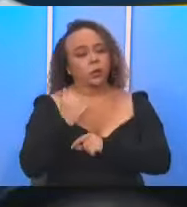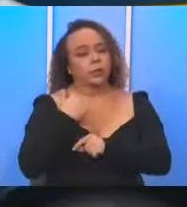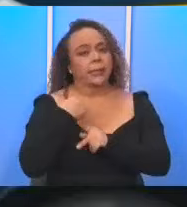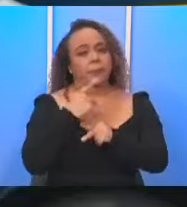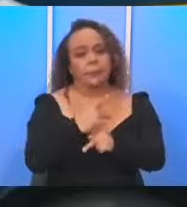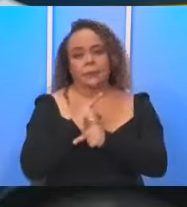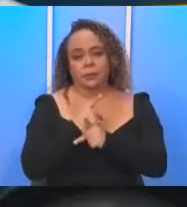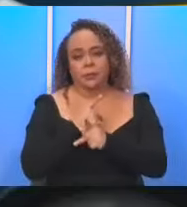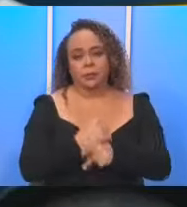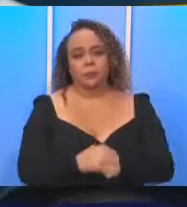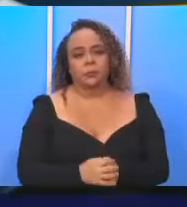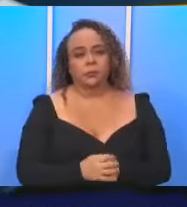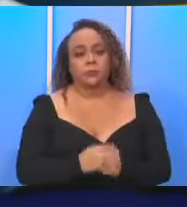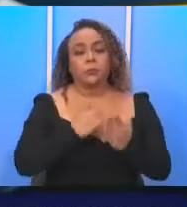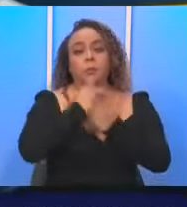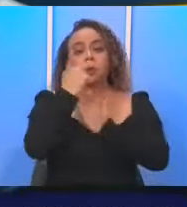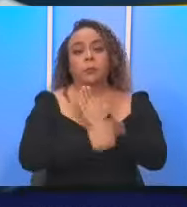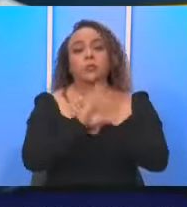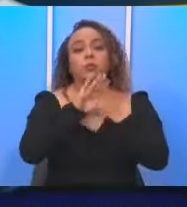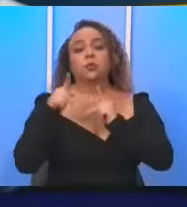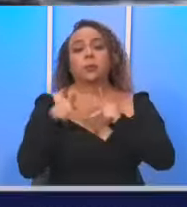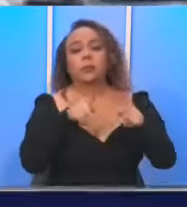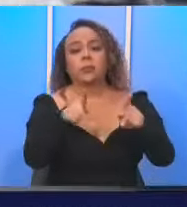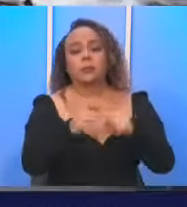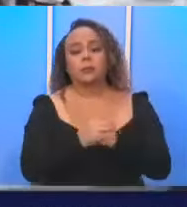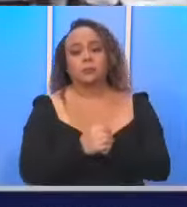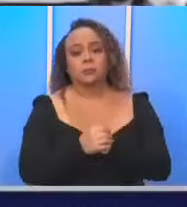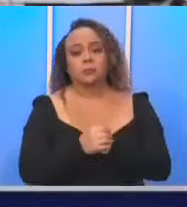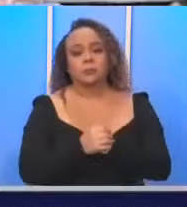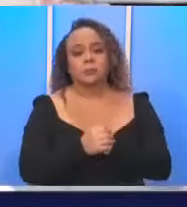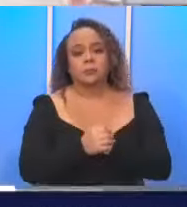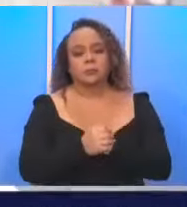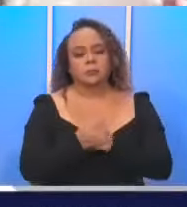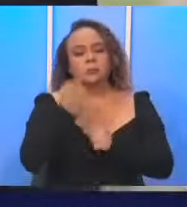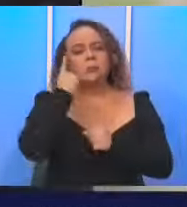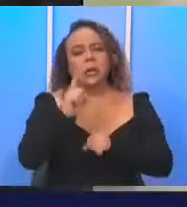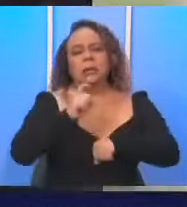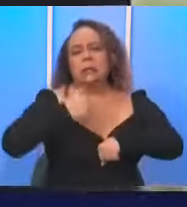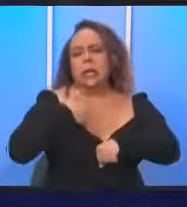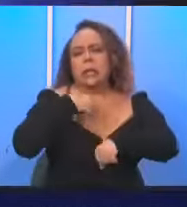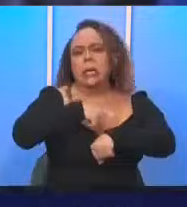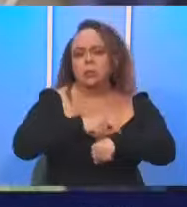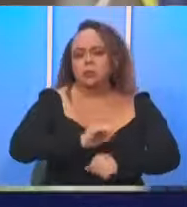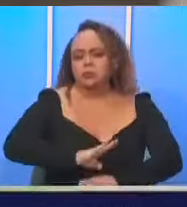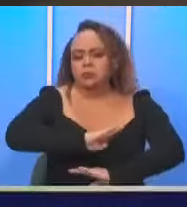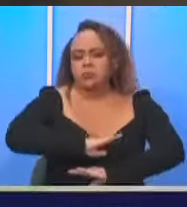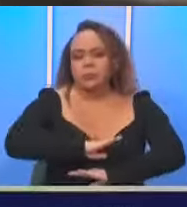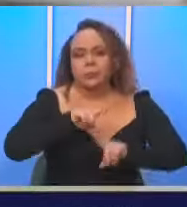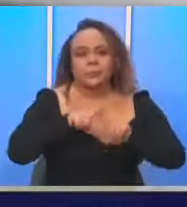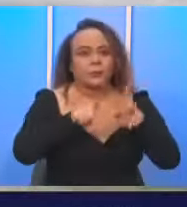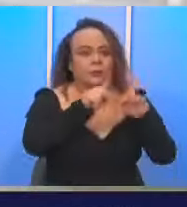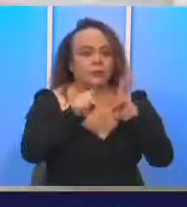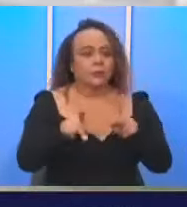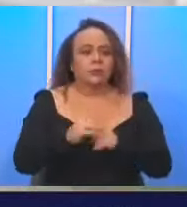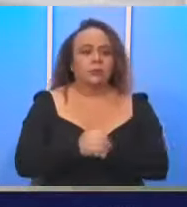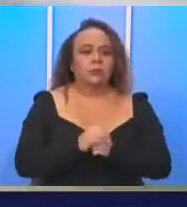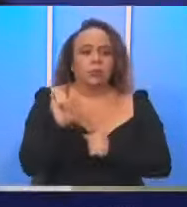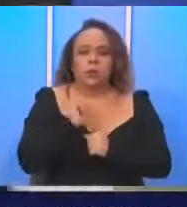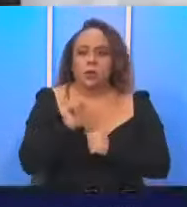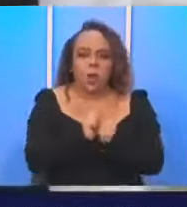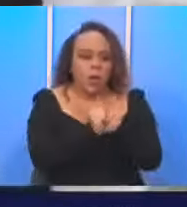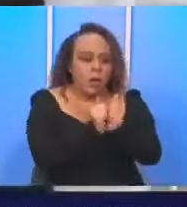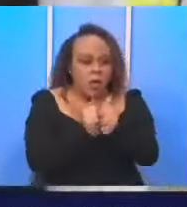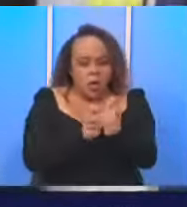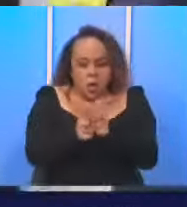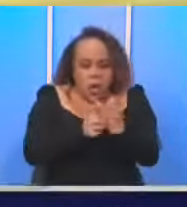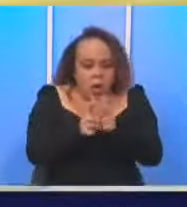previsión de programar su paseo para que vaya con tiempo y sin embargo las personas van como en una